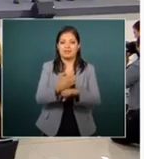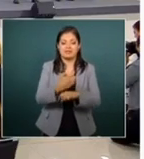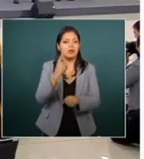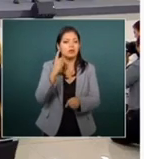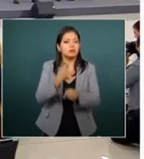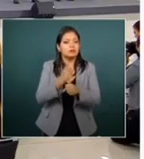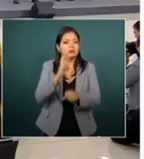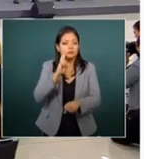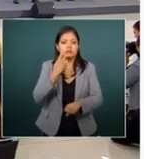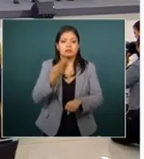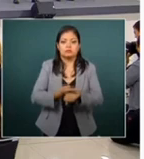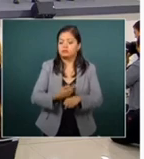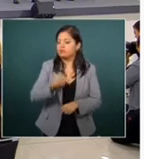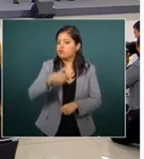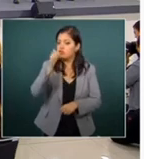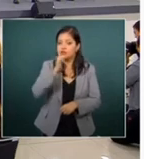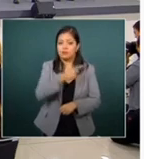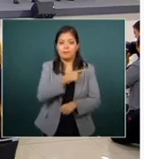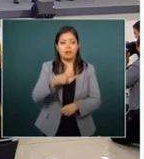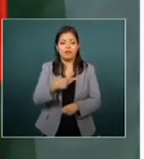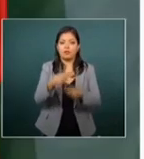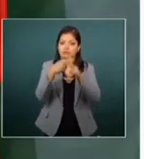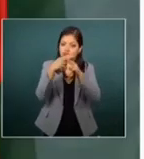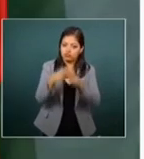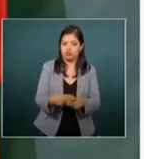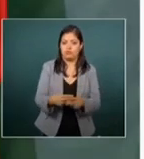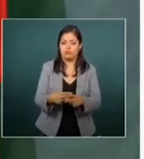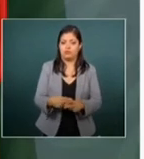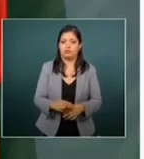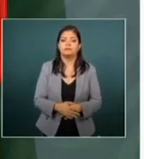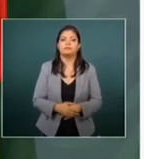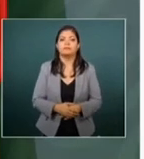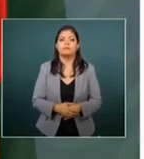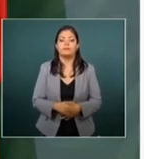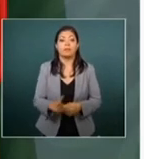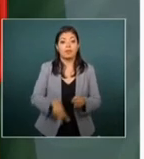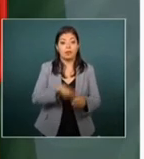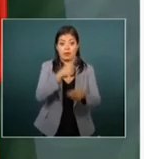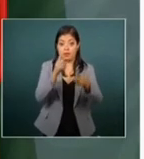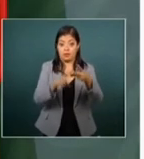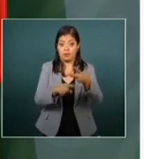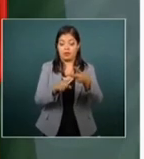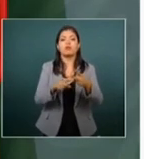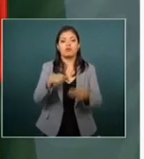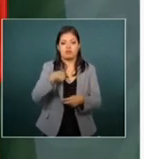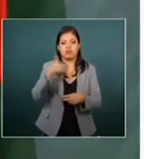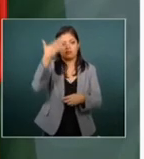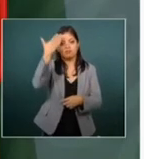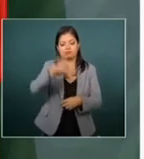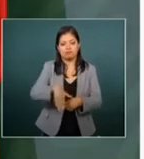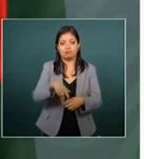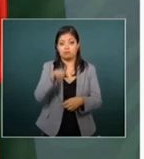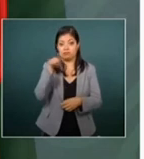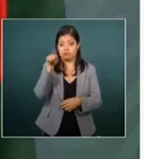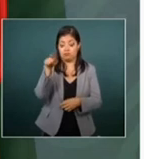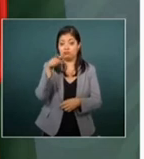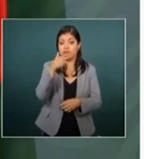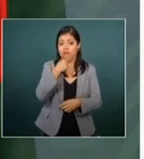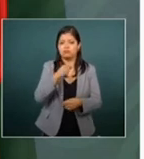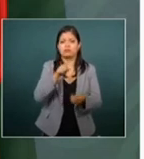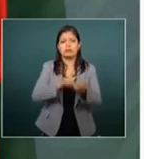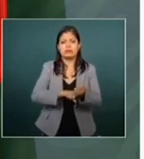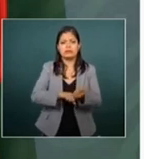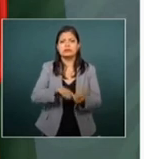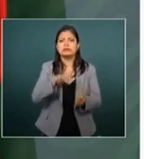principal y pienso siempre cumplirla cabalmente. En segundo lugar, porque estoy convencido de que un hombre como usted, que se formó